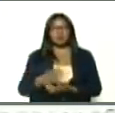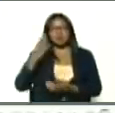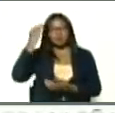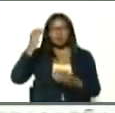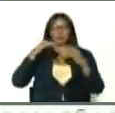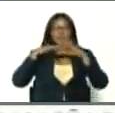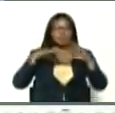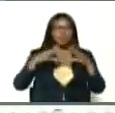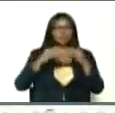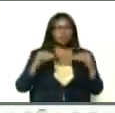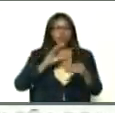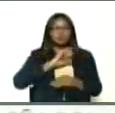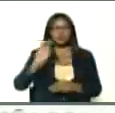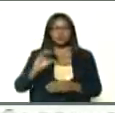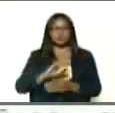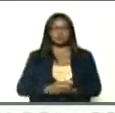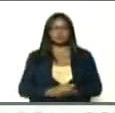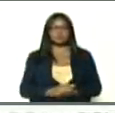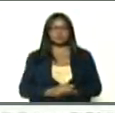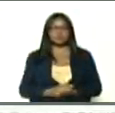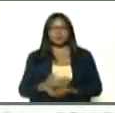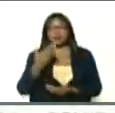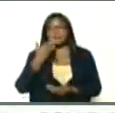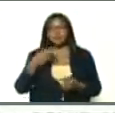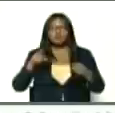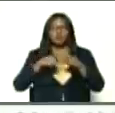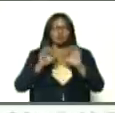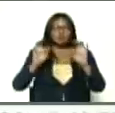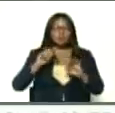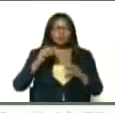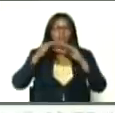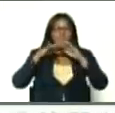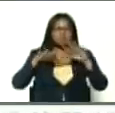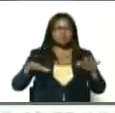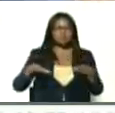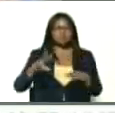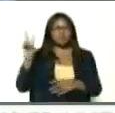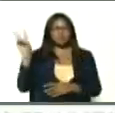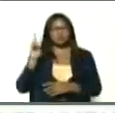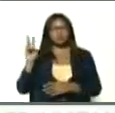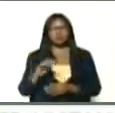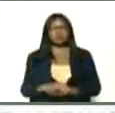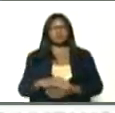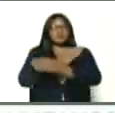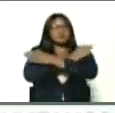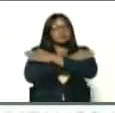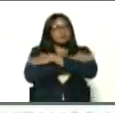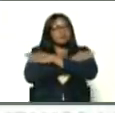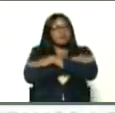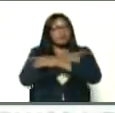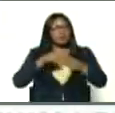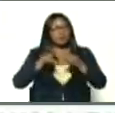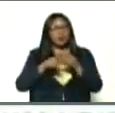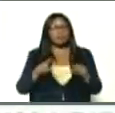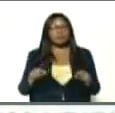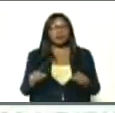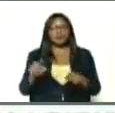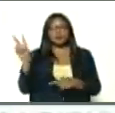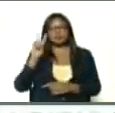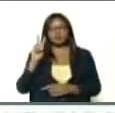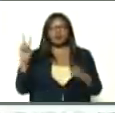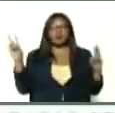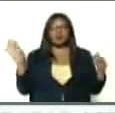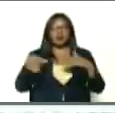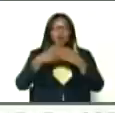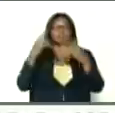a toda nuestra patria, le pido a José Gregorio, bendiciones para Venezuela, felicidad para Venezuela, hasta la